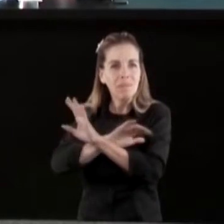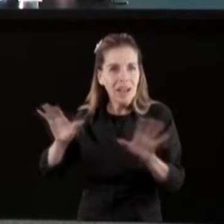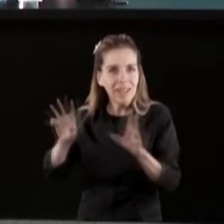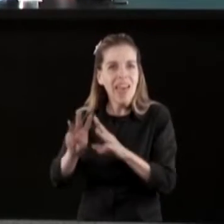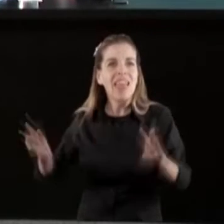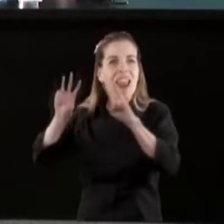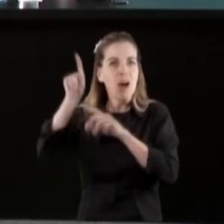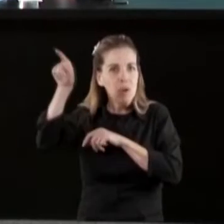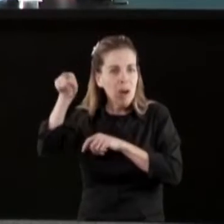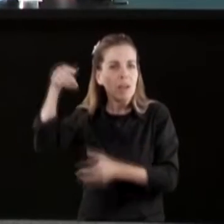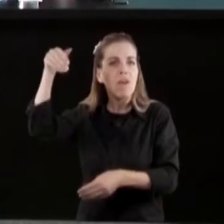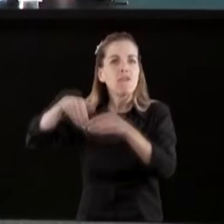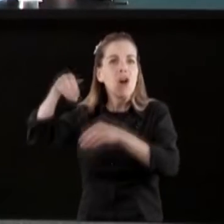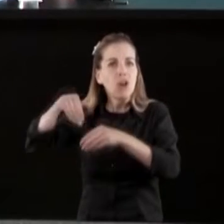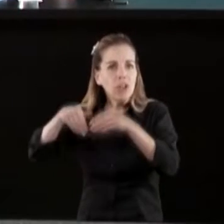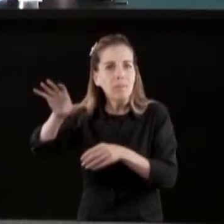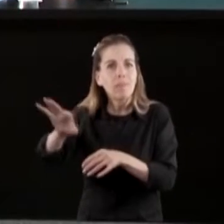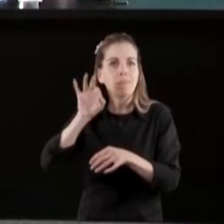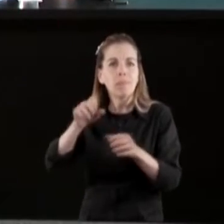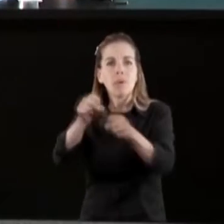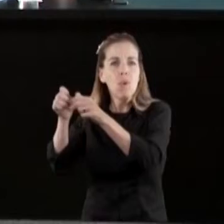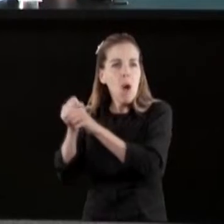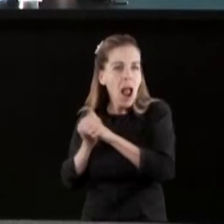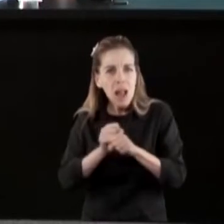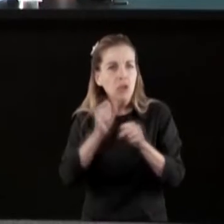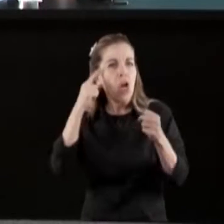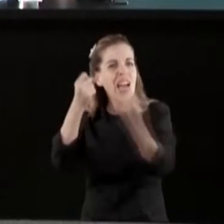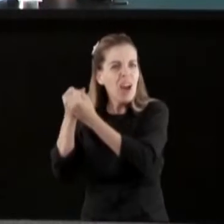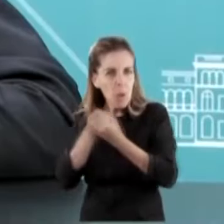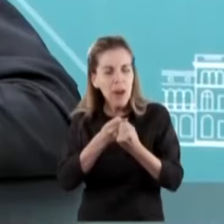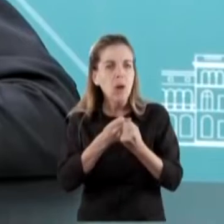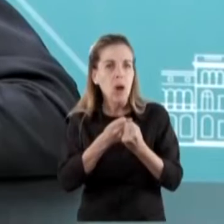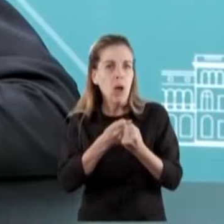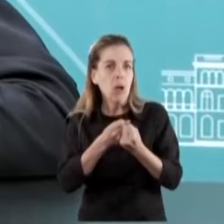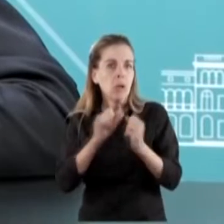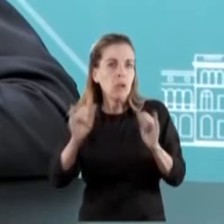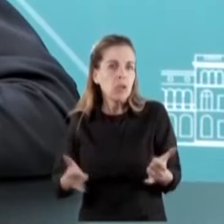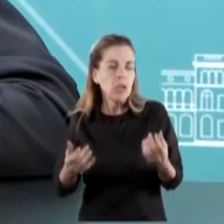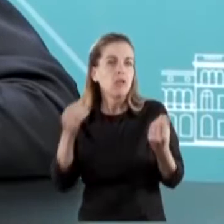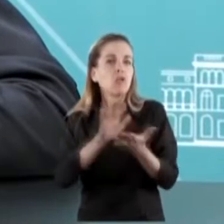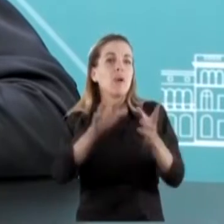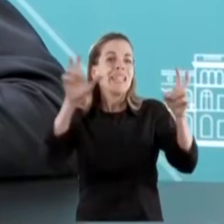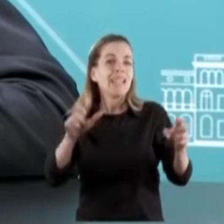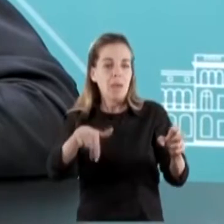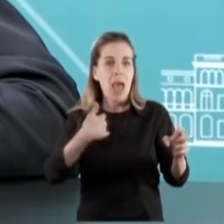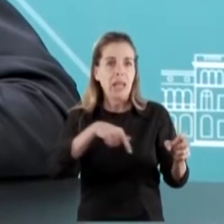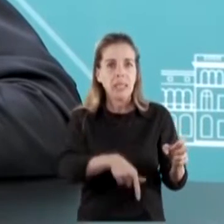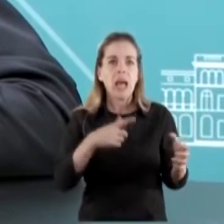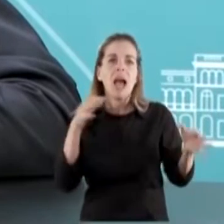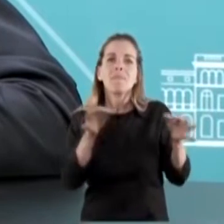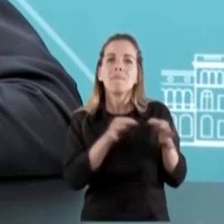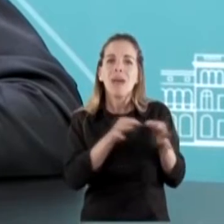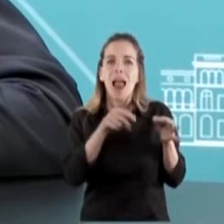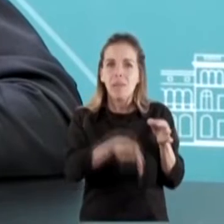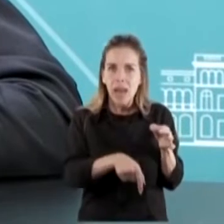donde se votó nuevamente por unanimidad que la causa de Malvinas, fundamentada por la